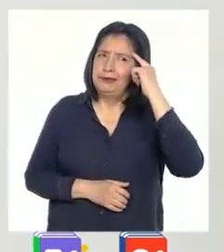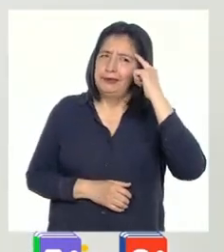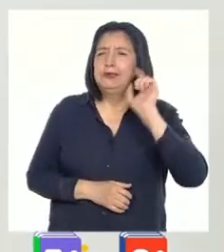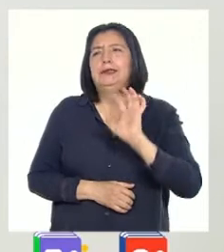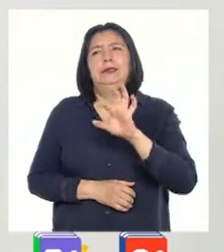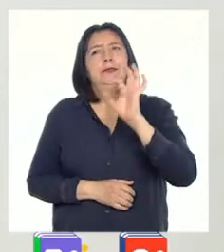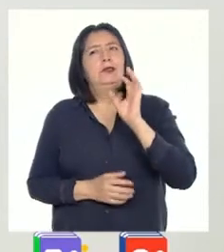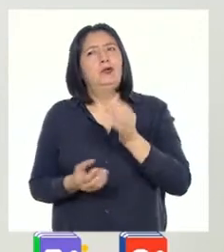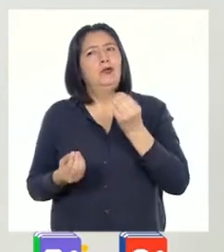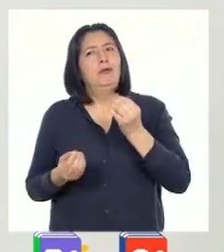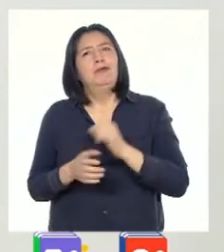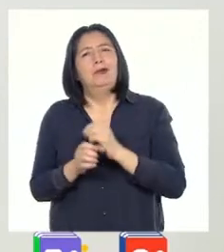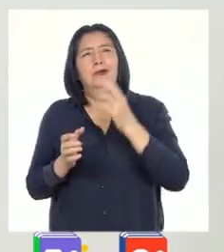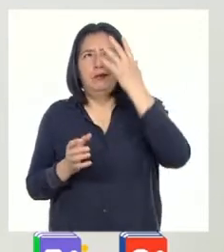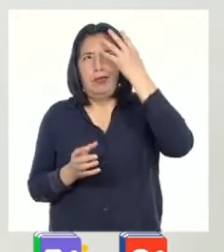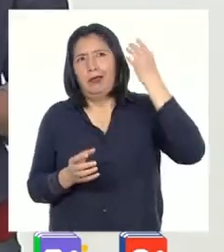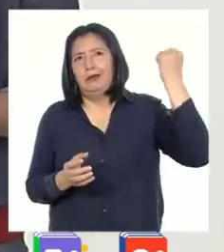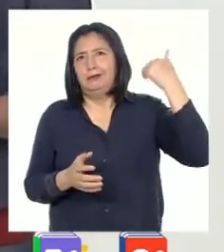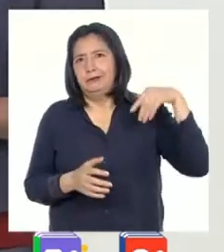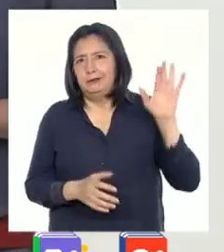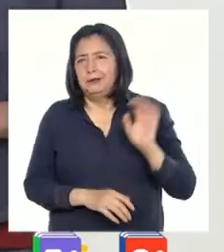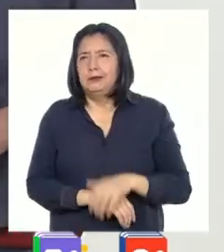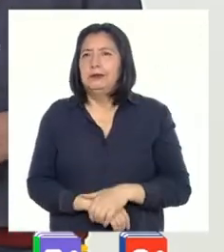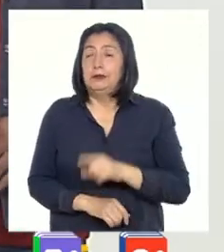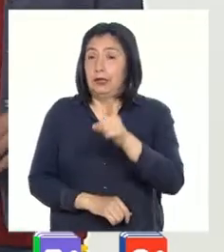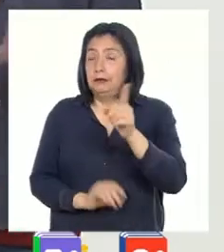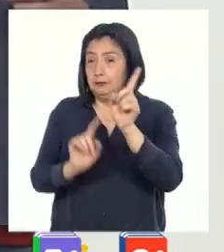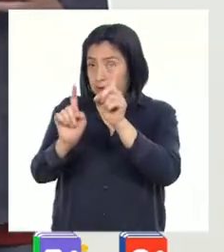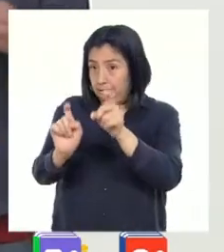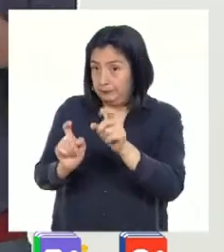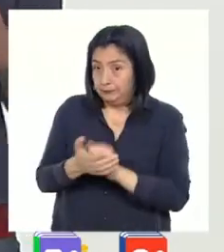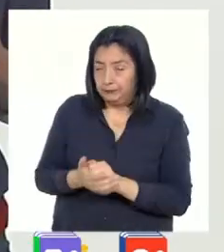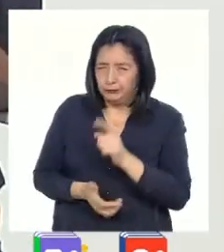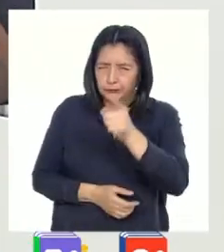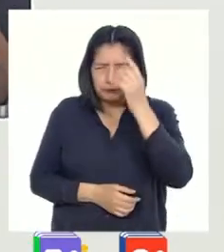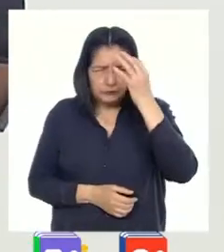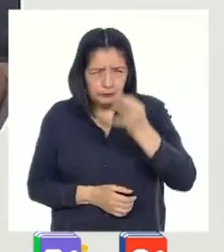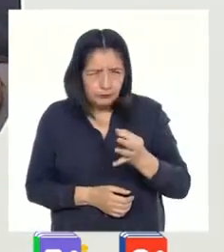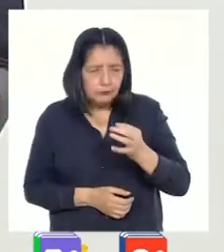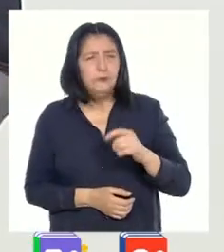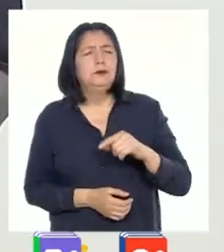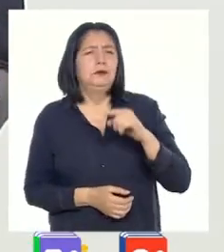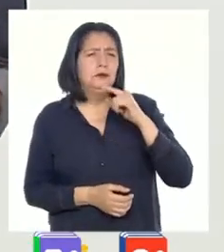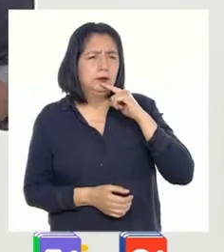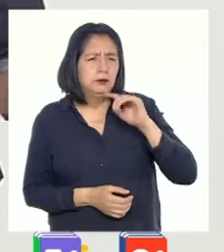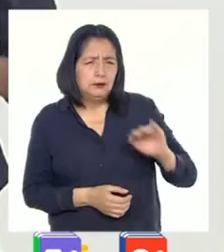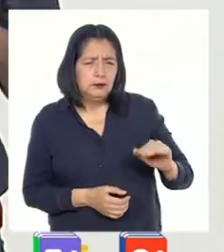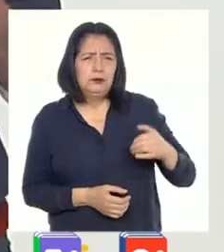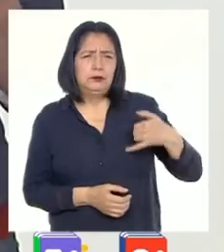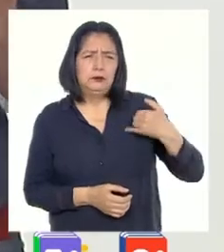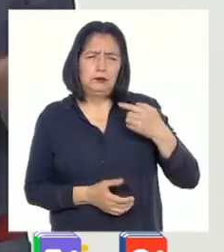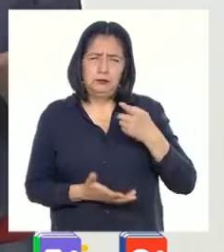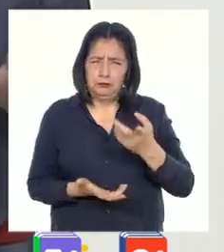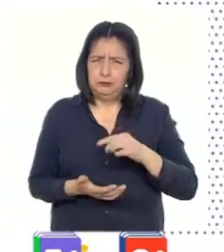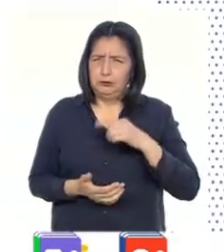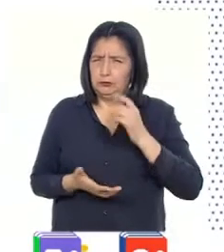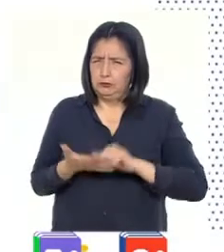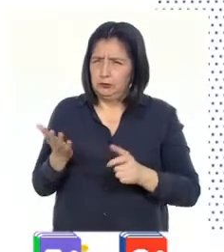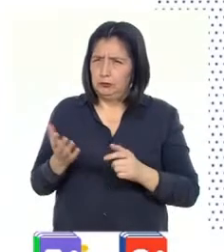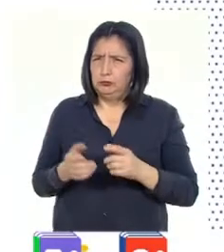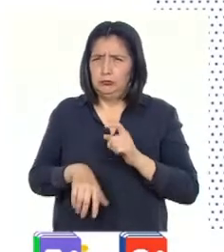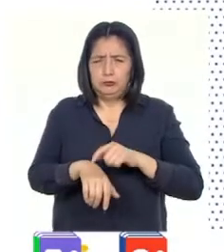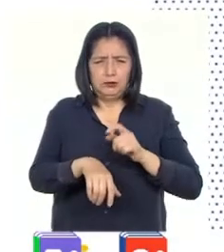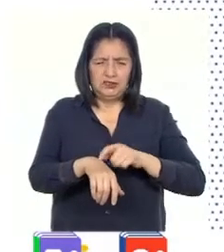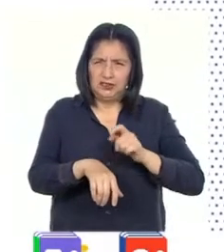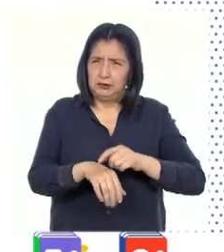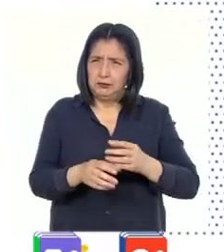identificar cómo vencerla. Pregunta. ¿Creen que si niñas y adolescentes mujeres invierten gran parte de su